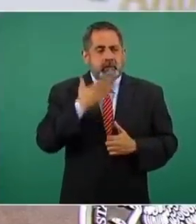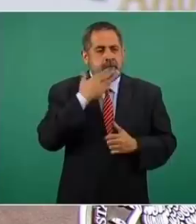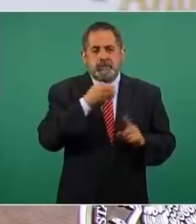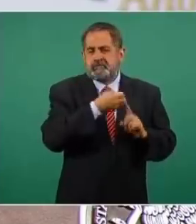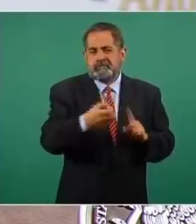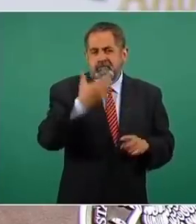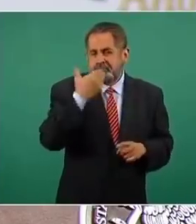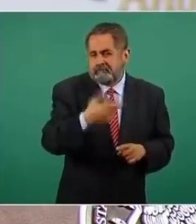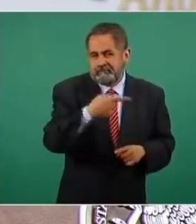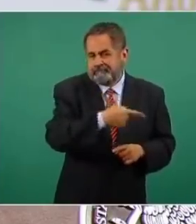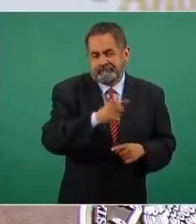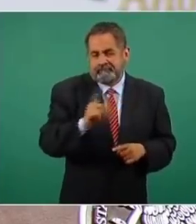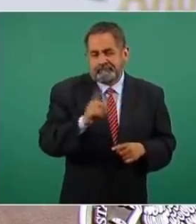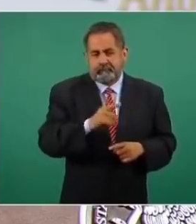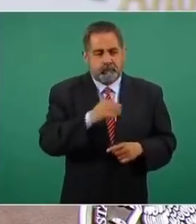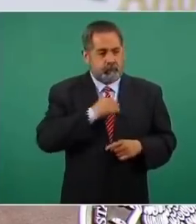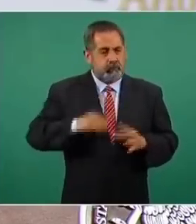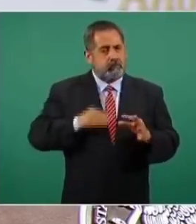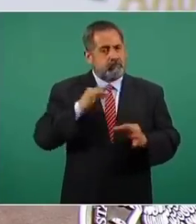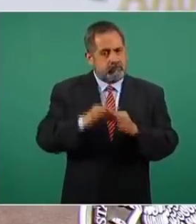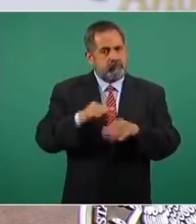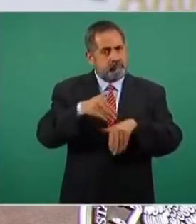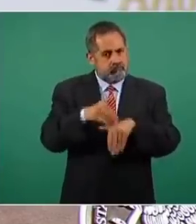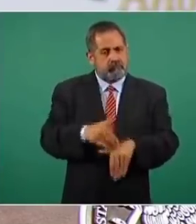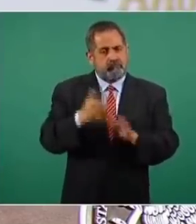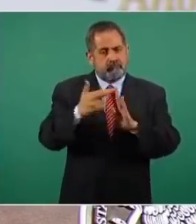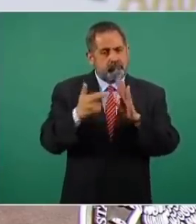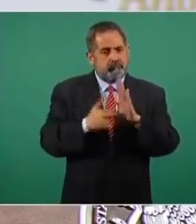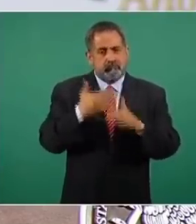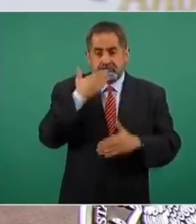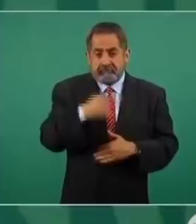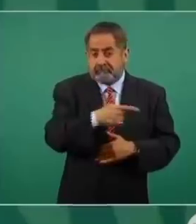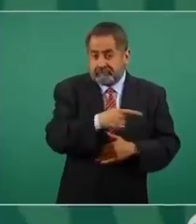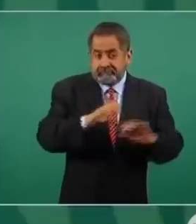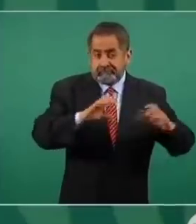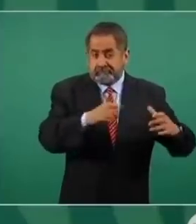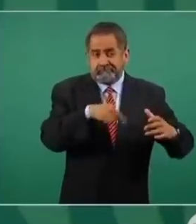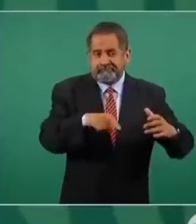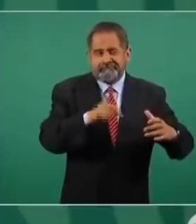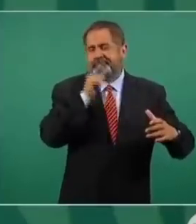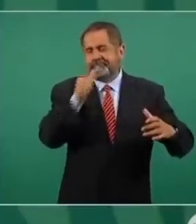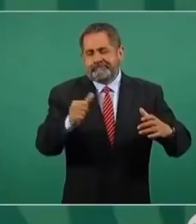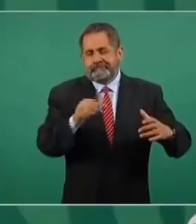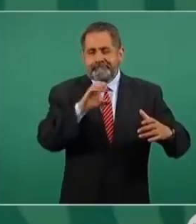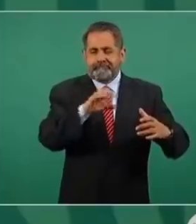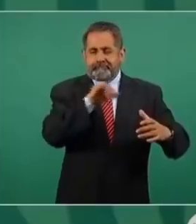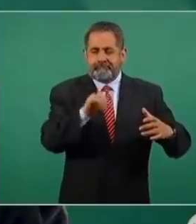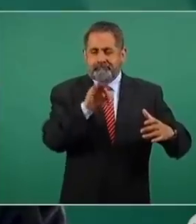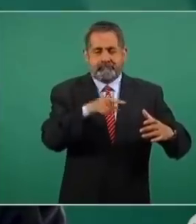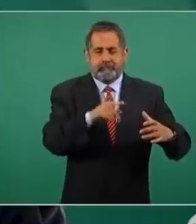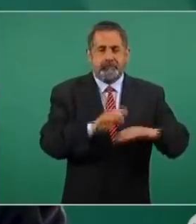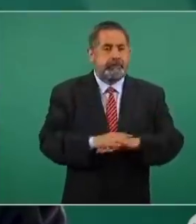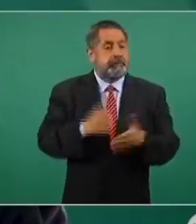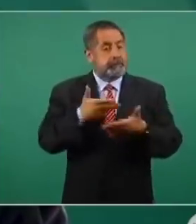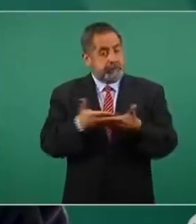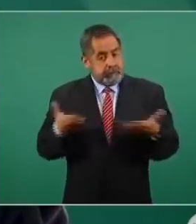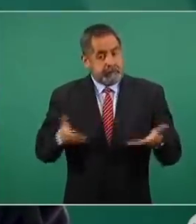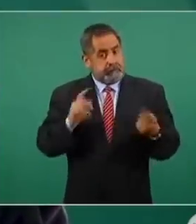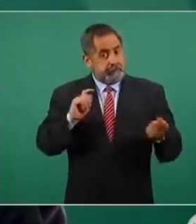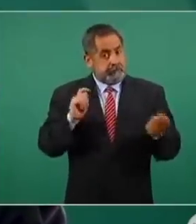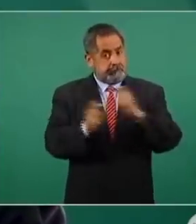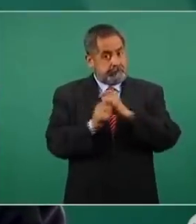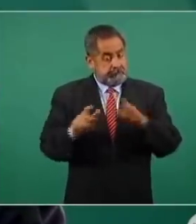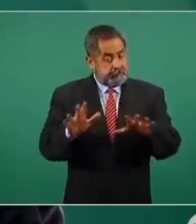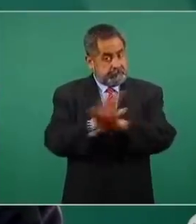no cumplía con sus funciones el Consejo de la Judicatura entonces si ahora el Consejo de la